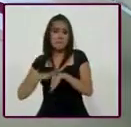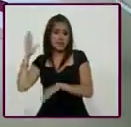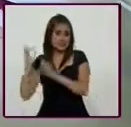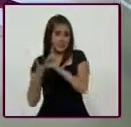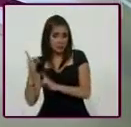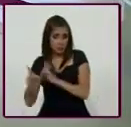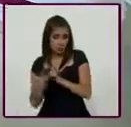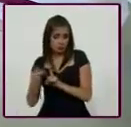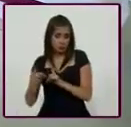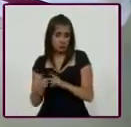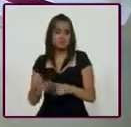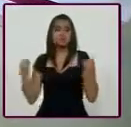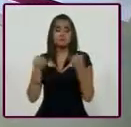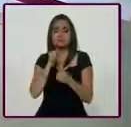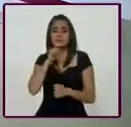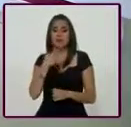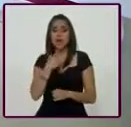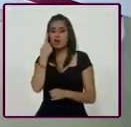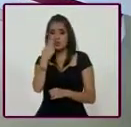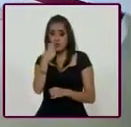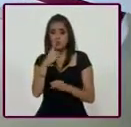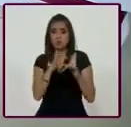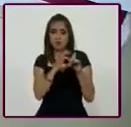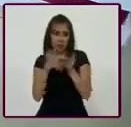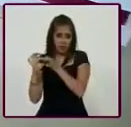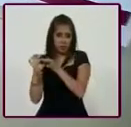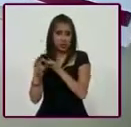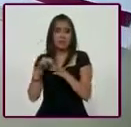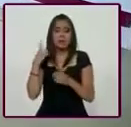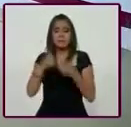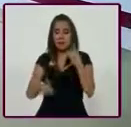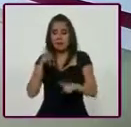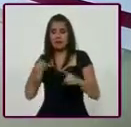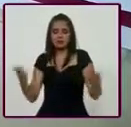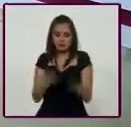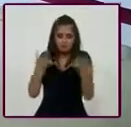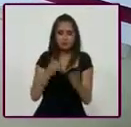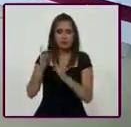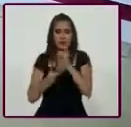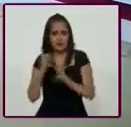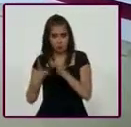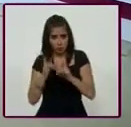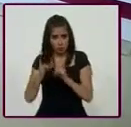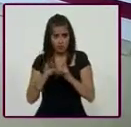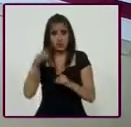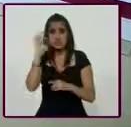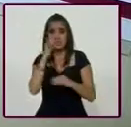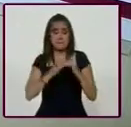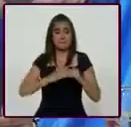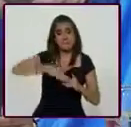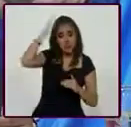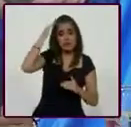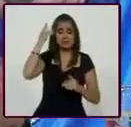Y adicionalmente, hay un grado de vinculación entre el nivel de instrucción y la activación física. Mientras más alto es el